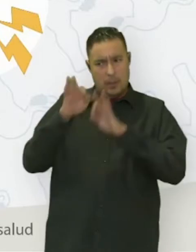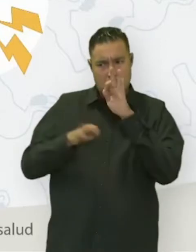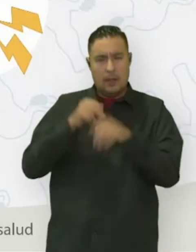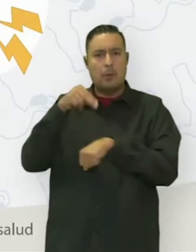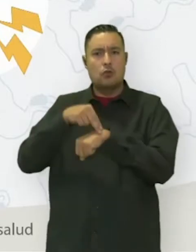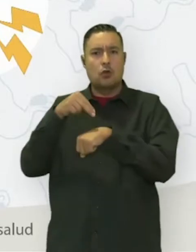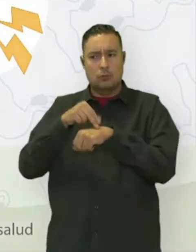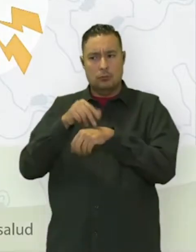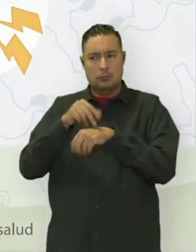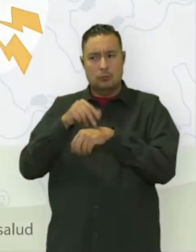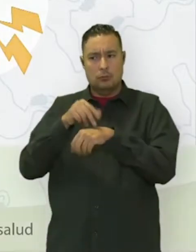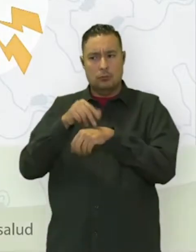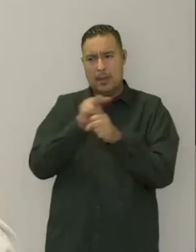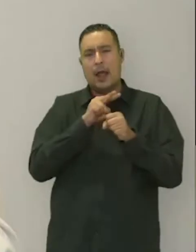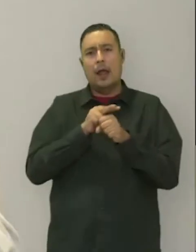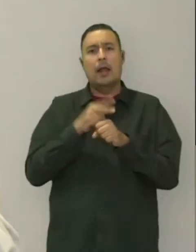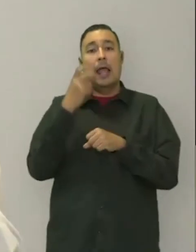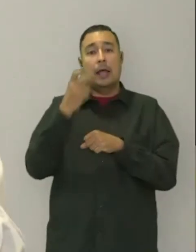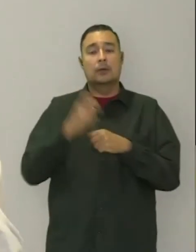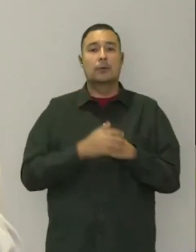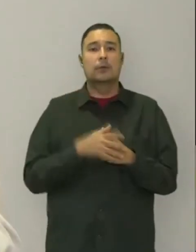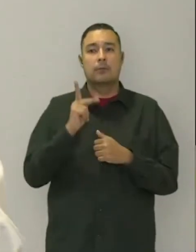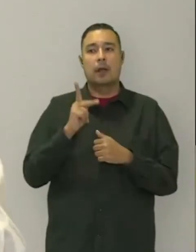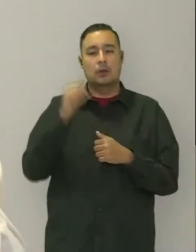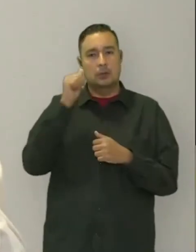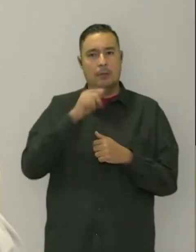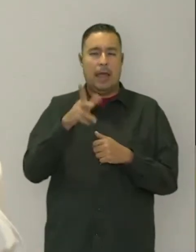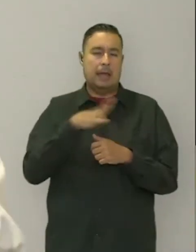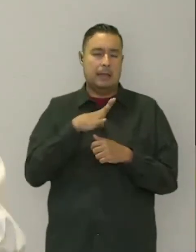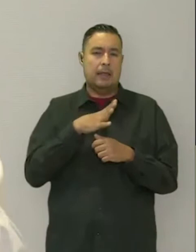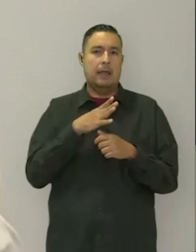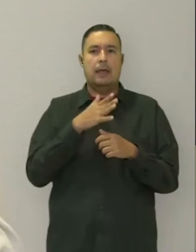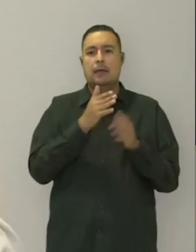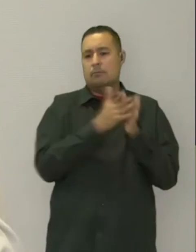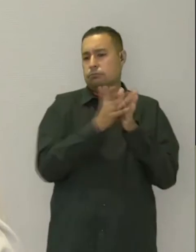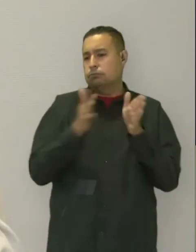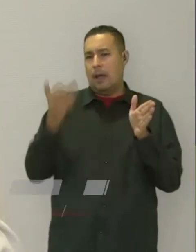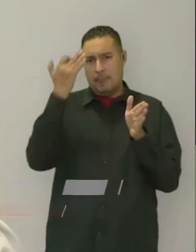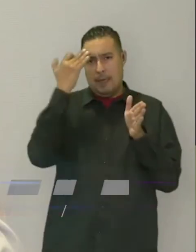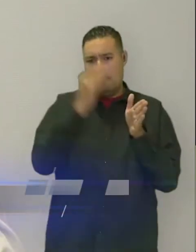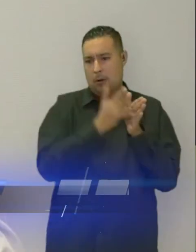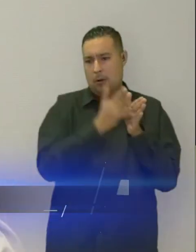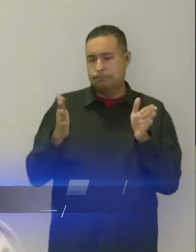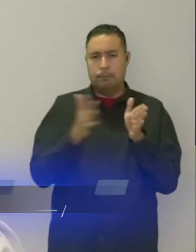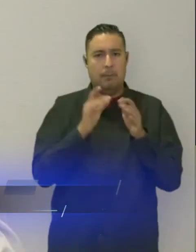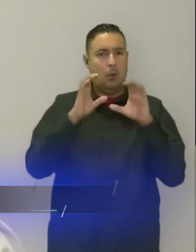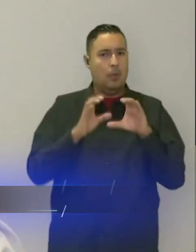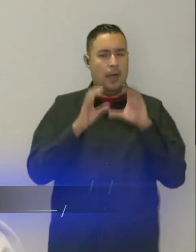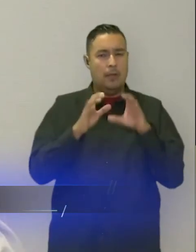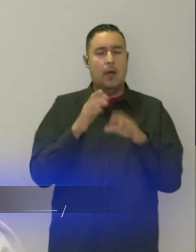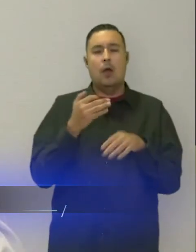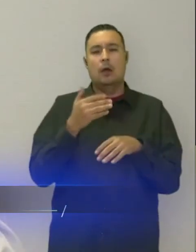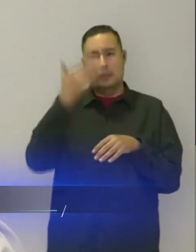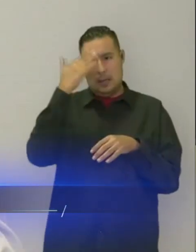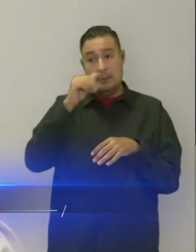tratamiento, dándole seguimiento a este tipo de cosas, pero son jornadas que se hacen en medidas de prevención, a pesar de que está la